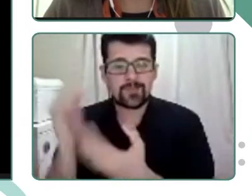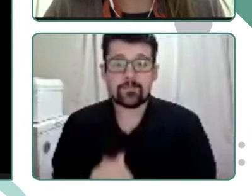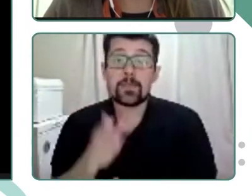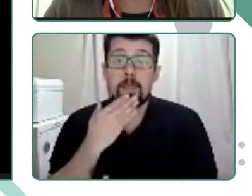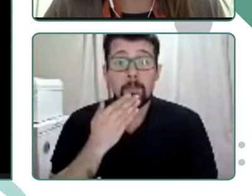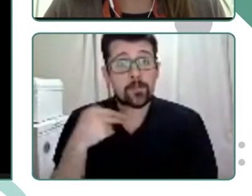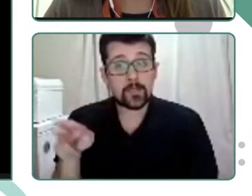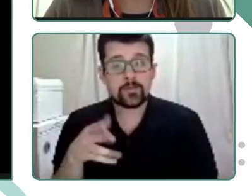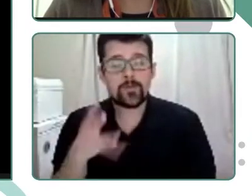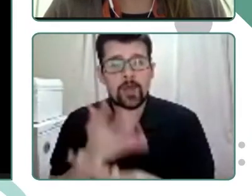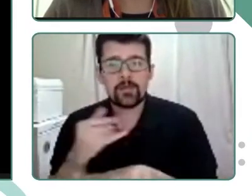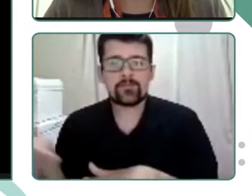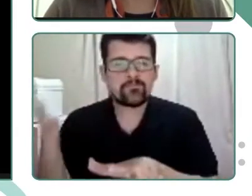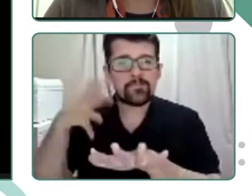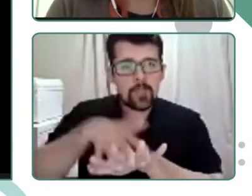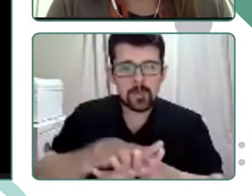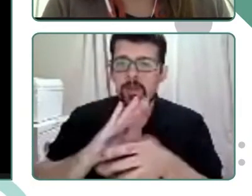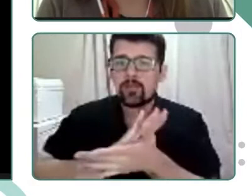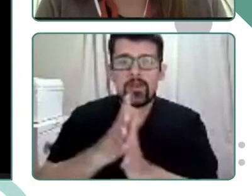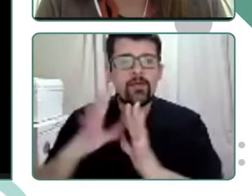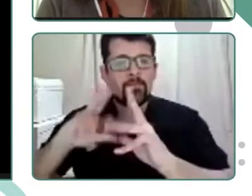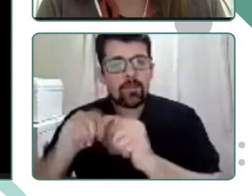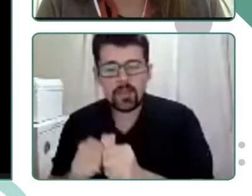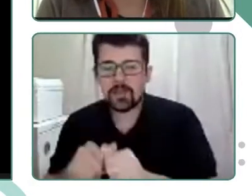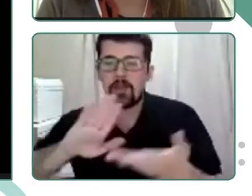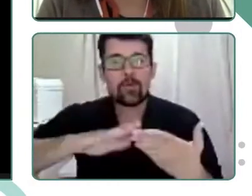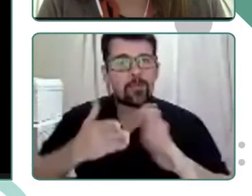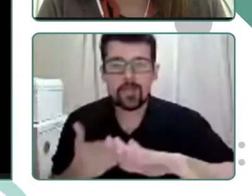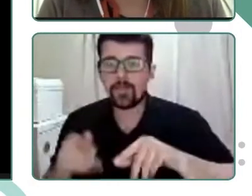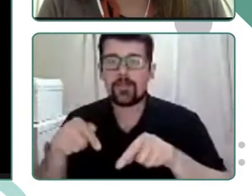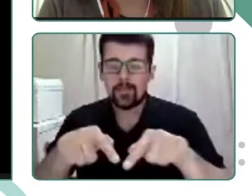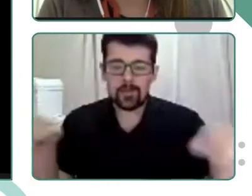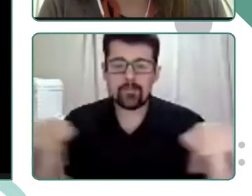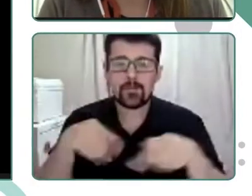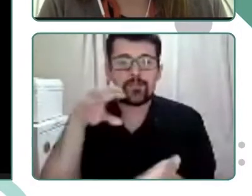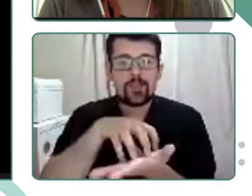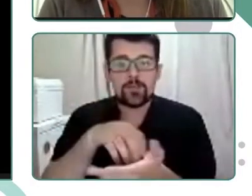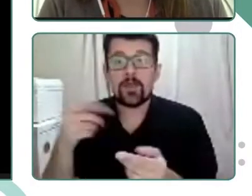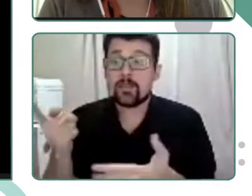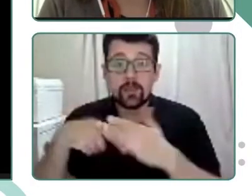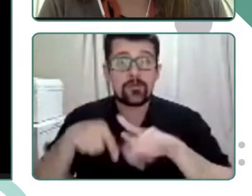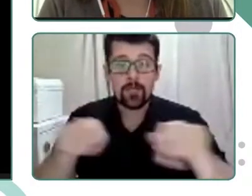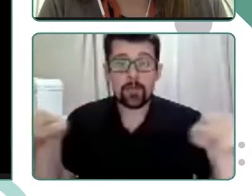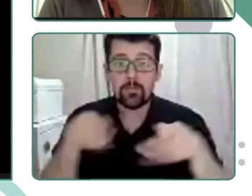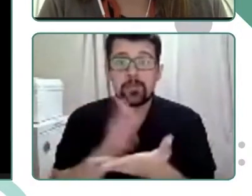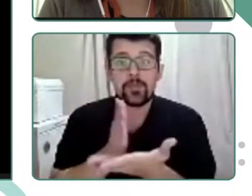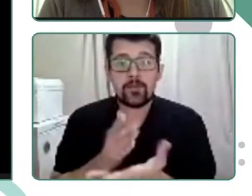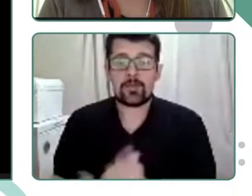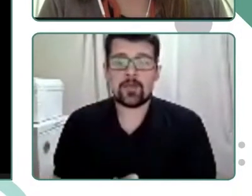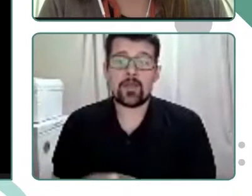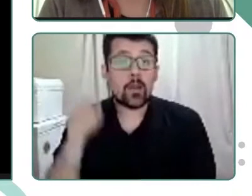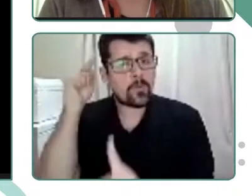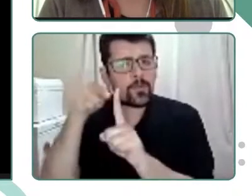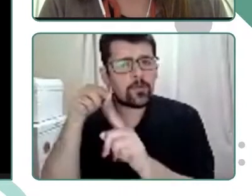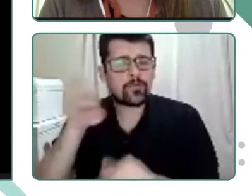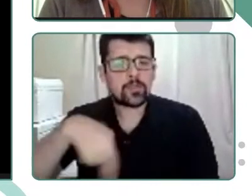ello, es necesario integrar a las familias, a la comunidad local, dentro del espacio educativo. El objetivo de nuestro proyecto es